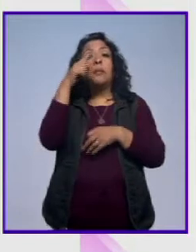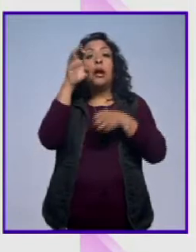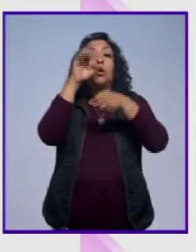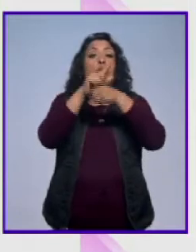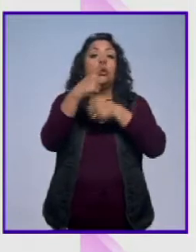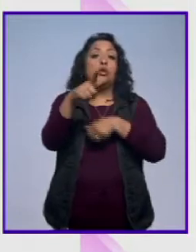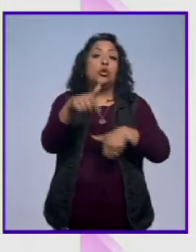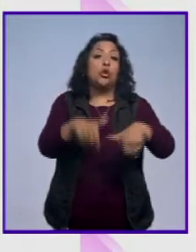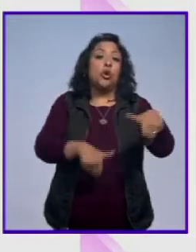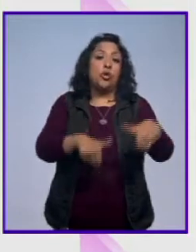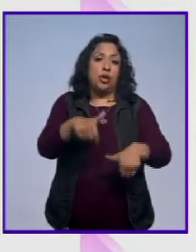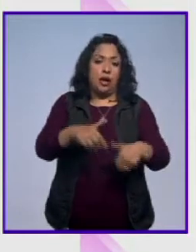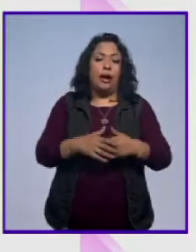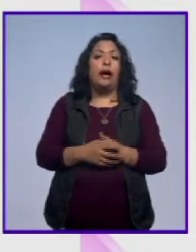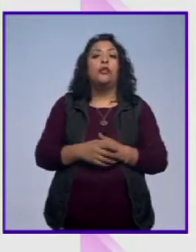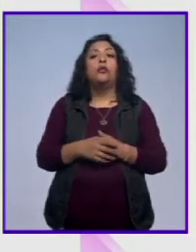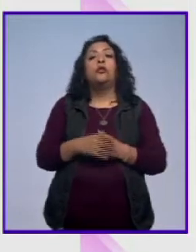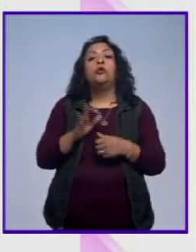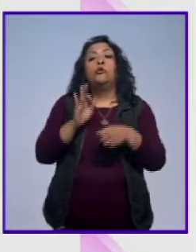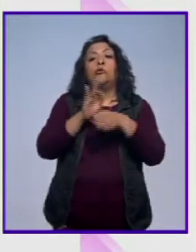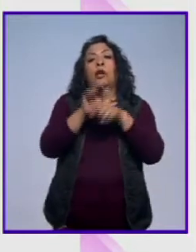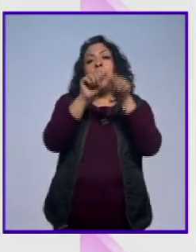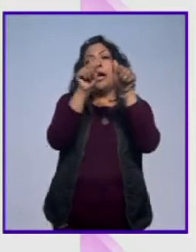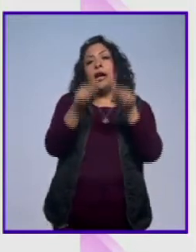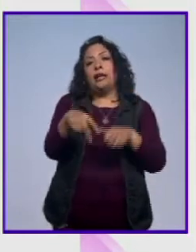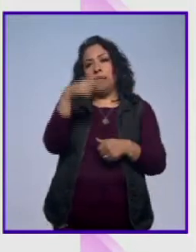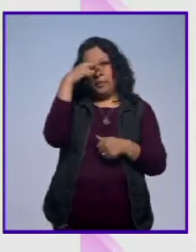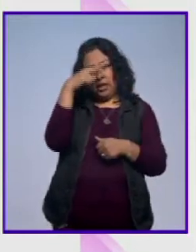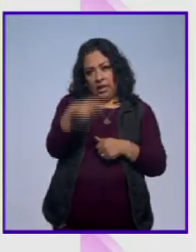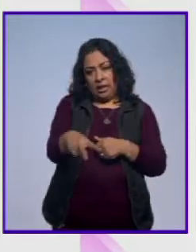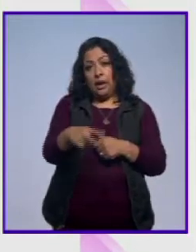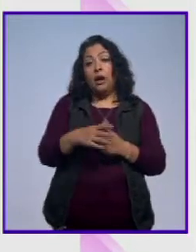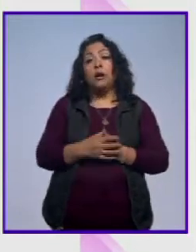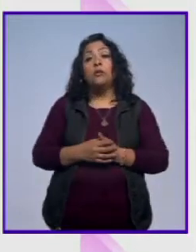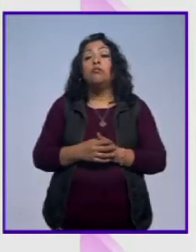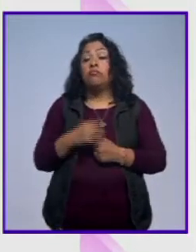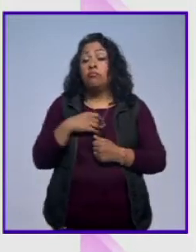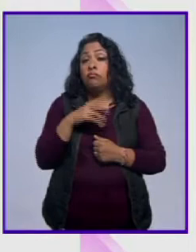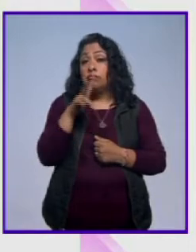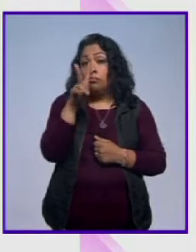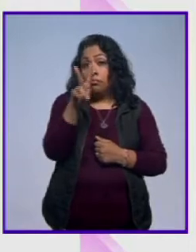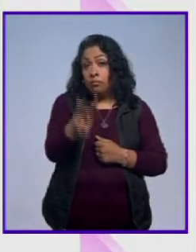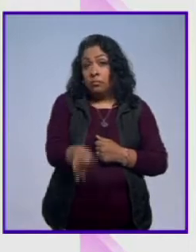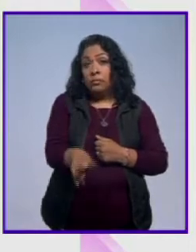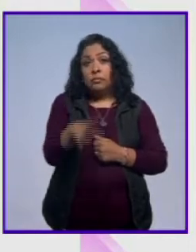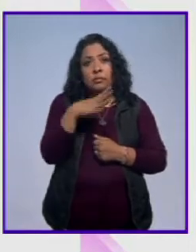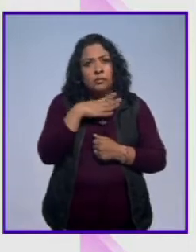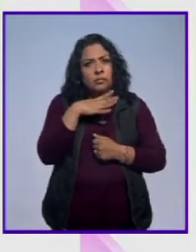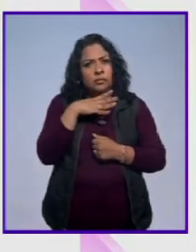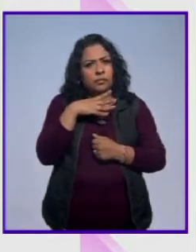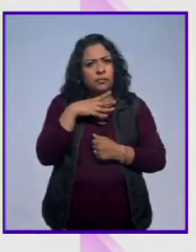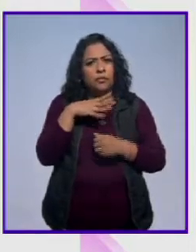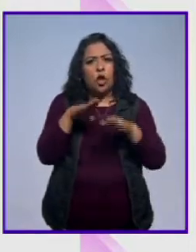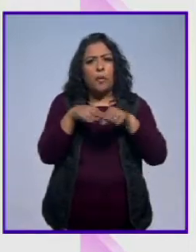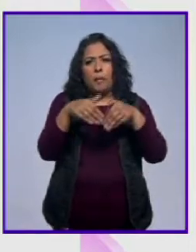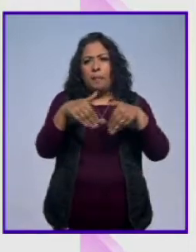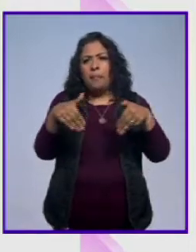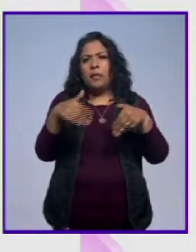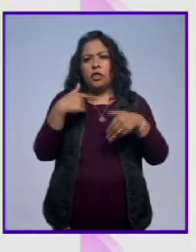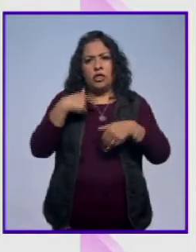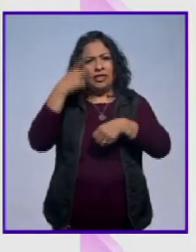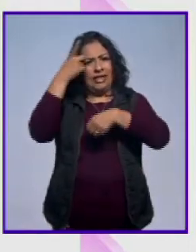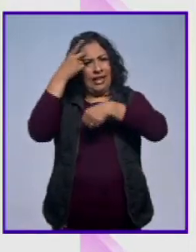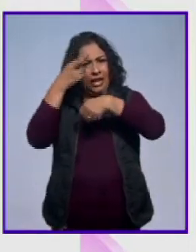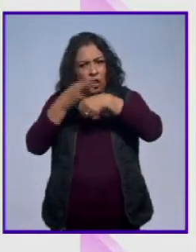cultura teatral y del quehacer artístico mexicano en donde de verdad marca pauta no solo como director,